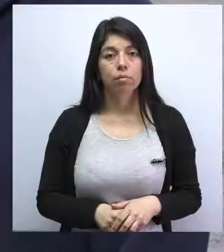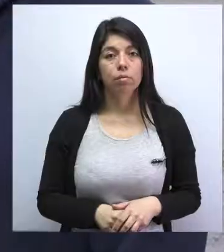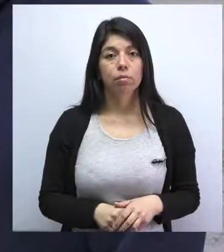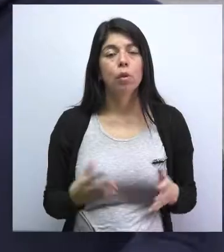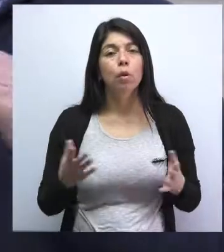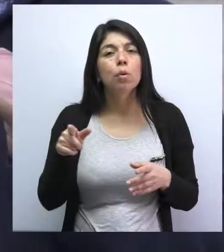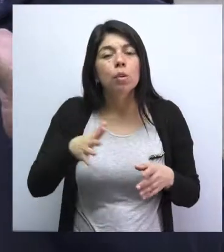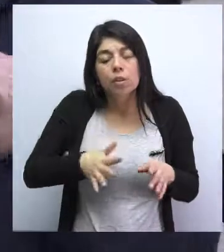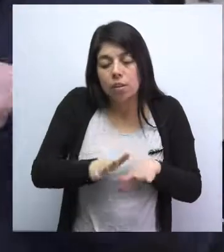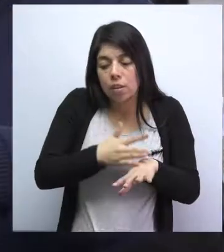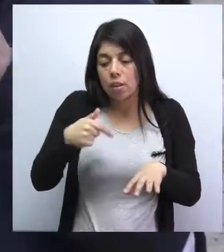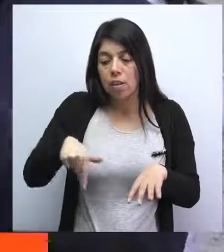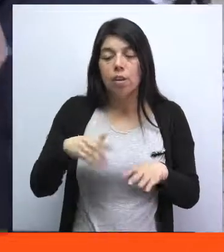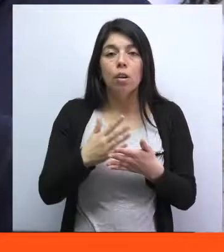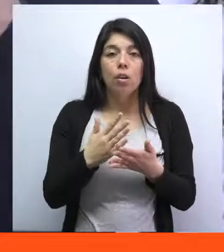colegio?